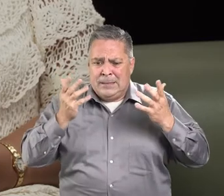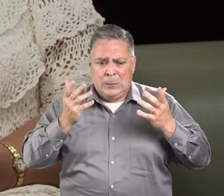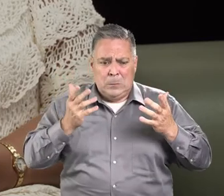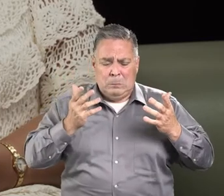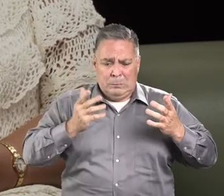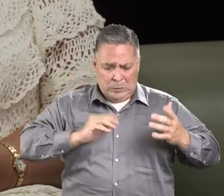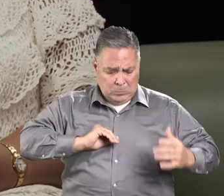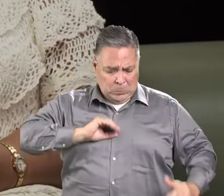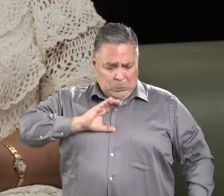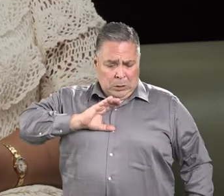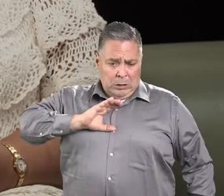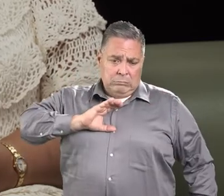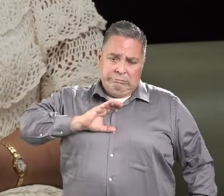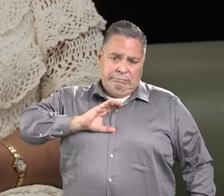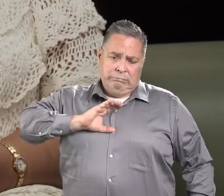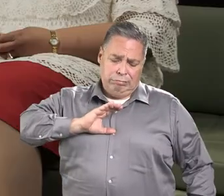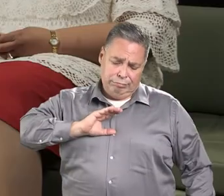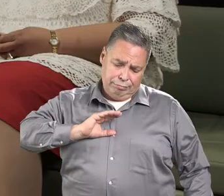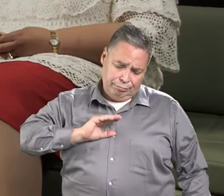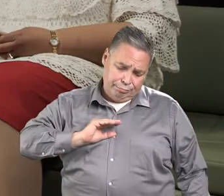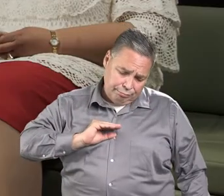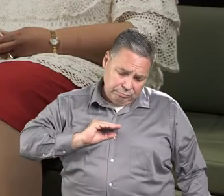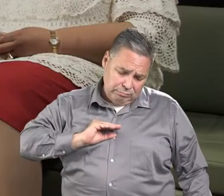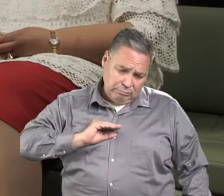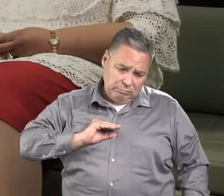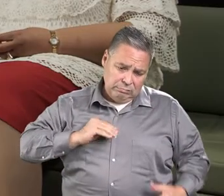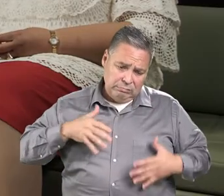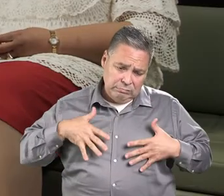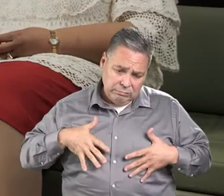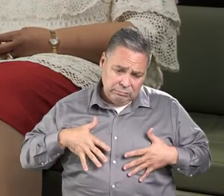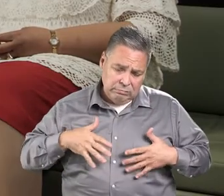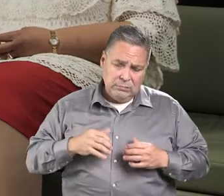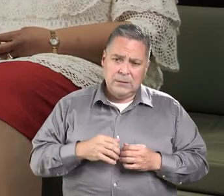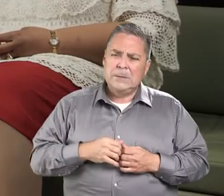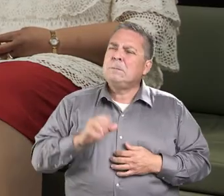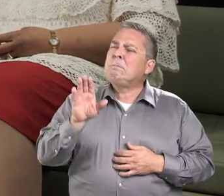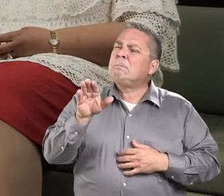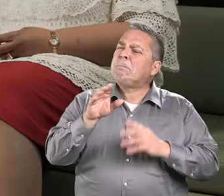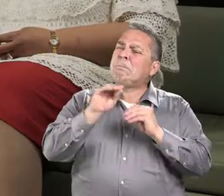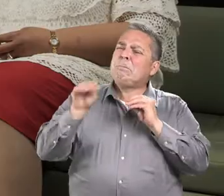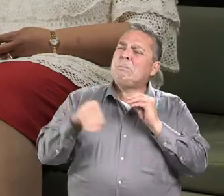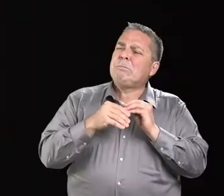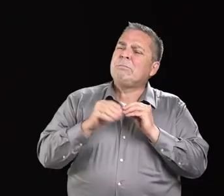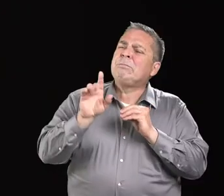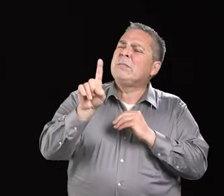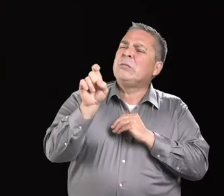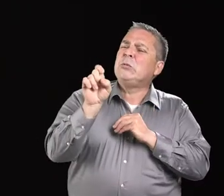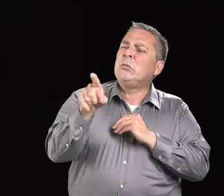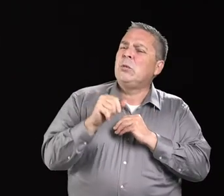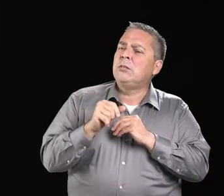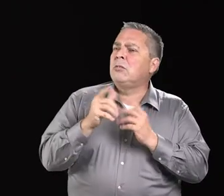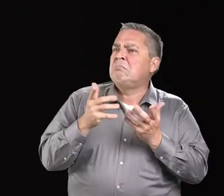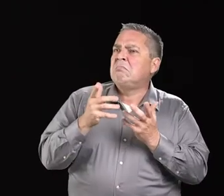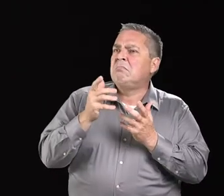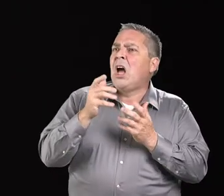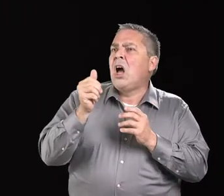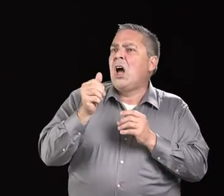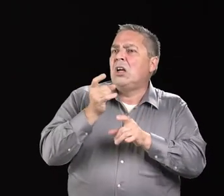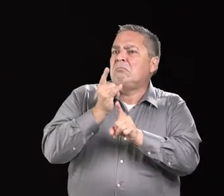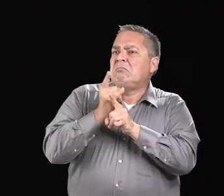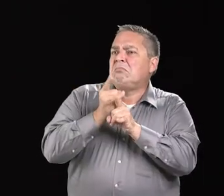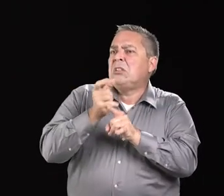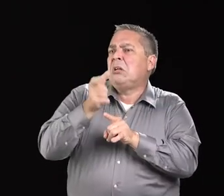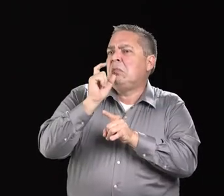autoestima está baja. Y además de eso, le pregunto, ¿el abuso de drogas y alcohol es considerado también un